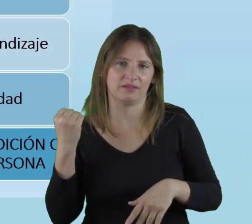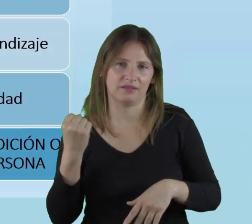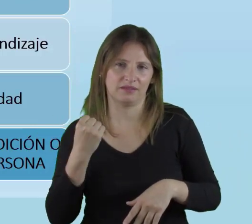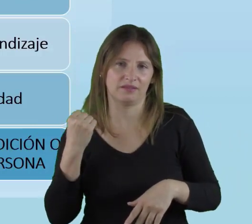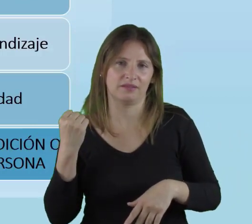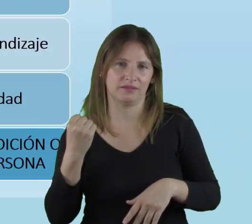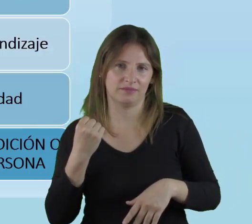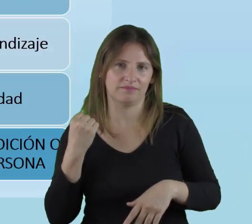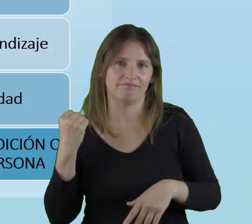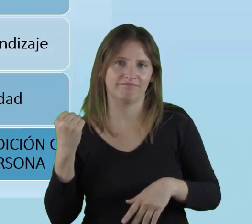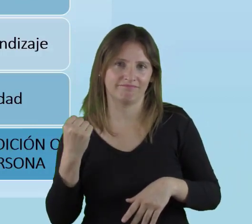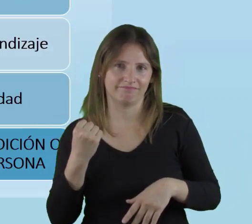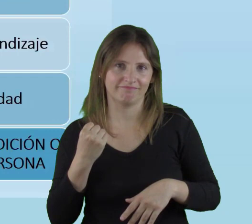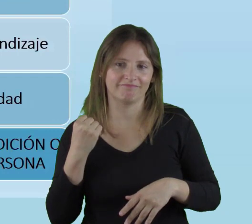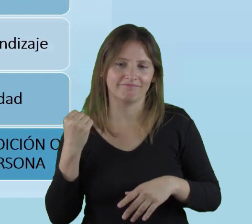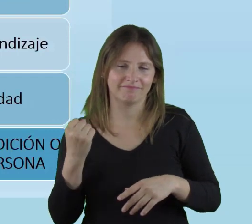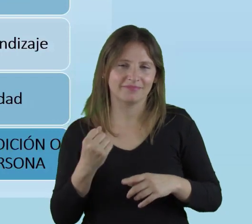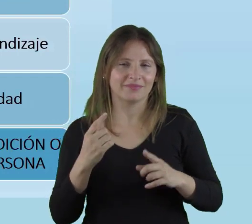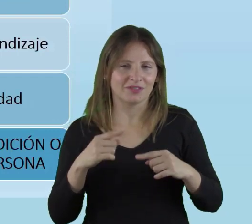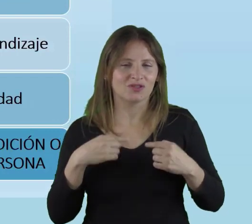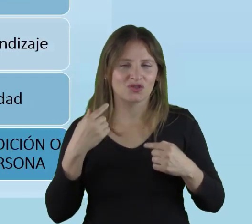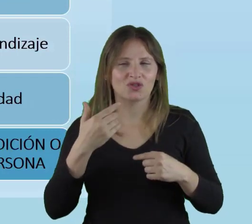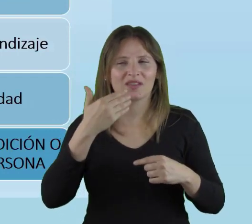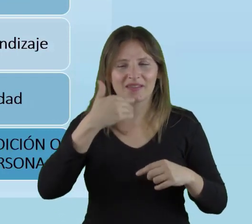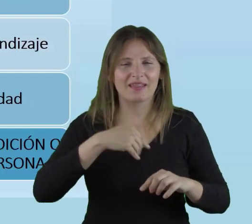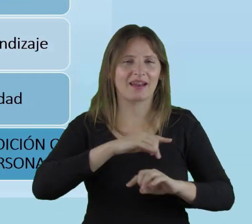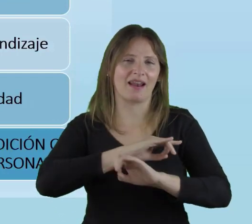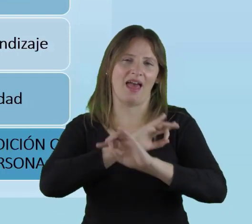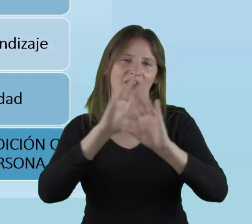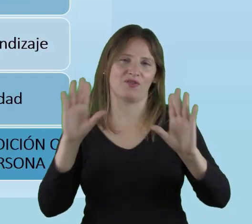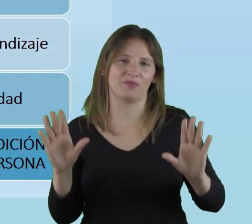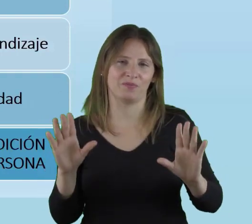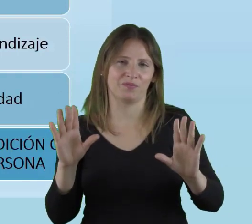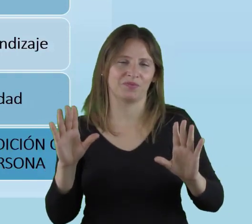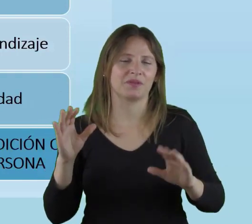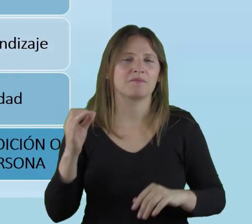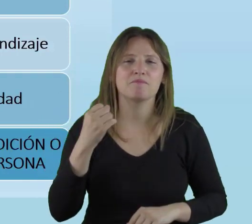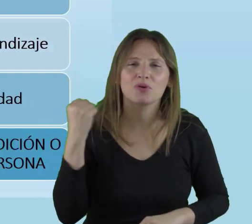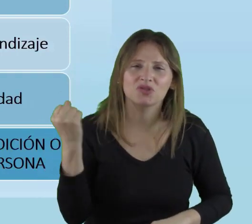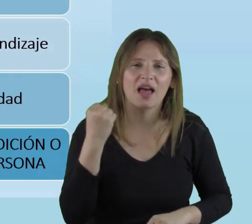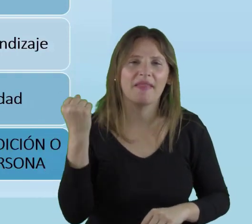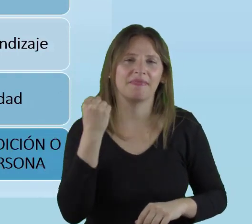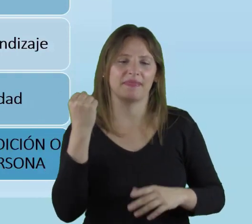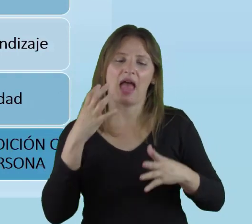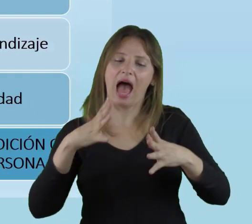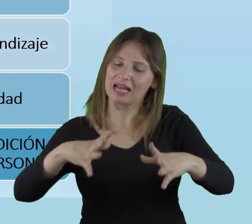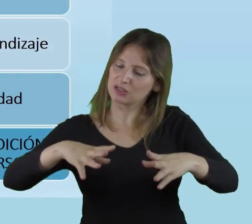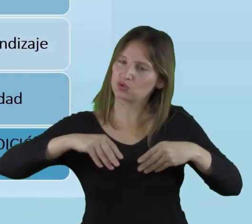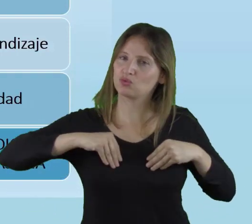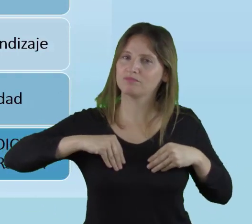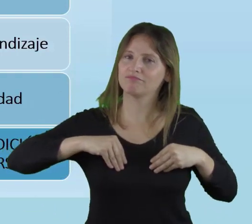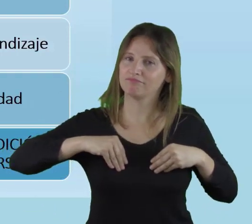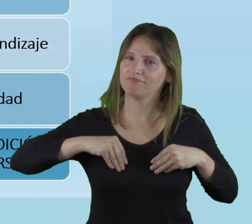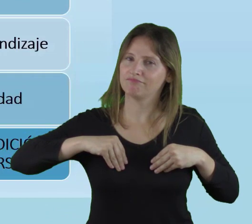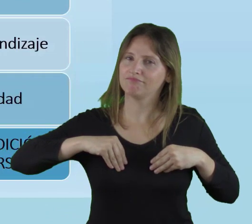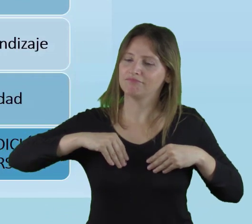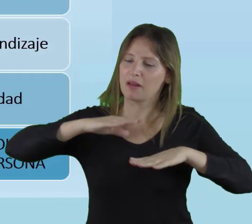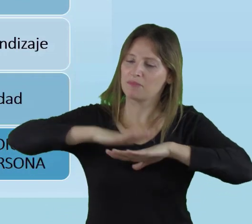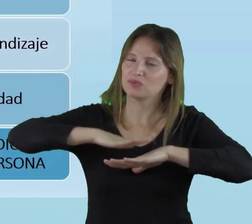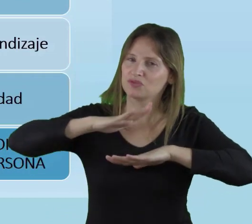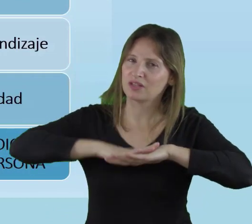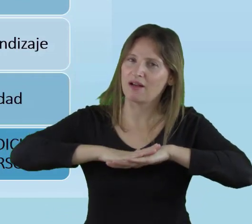importante quedarnos con esta idea clara. Es importante asumir